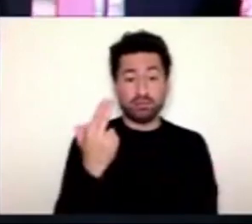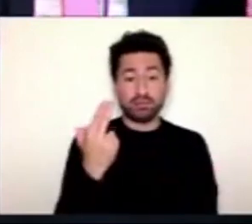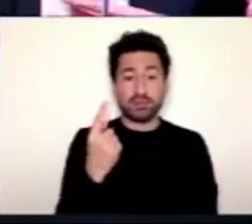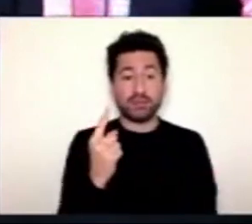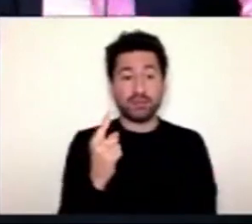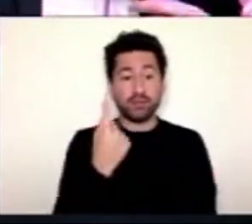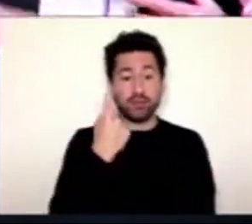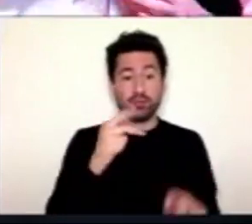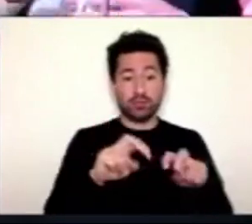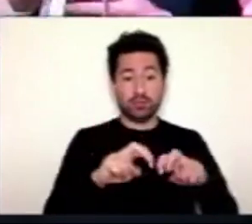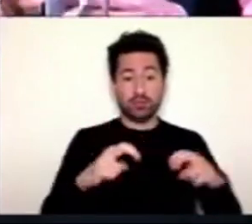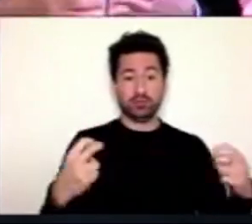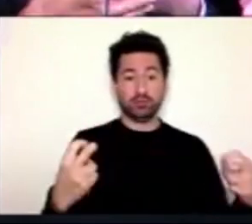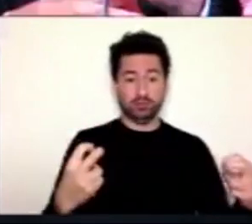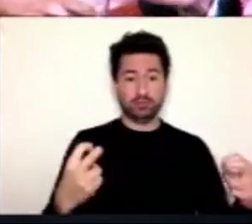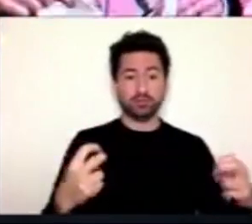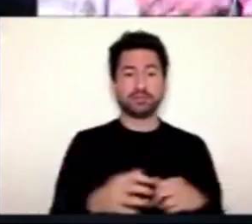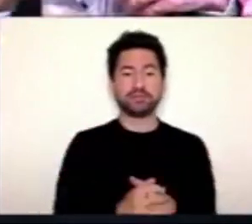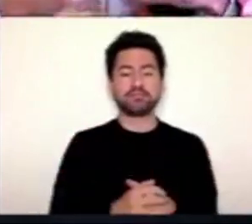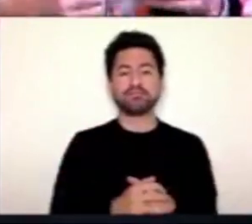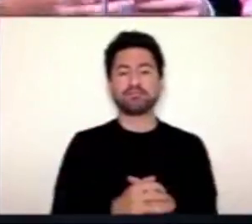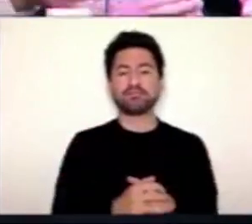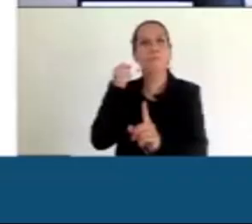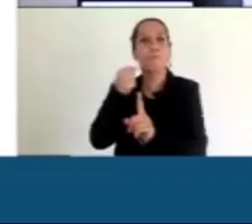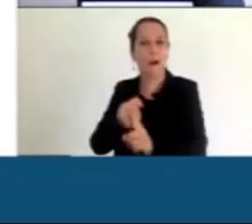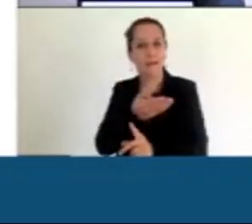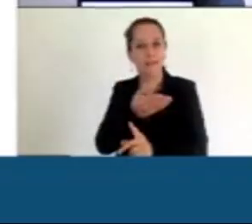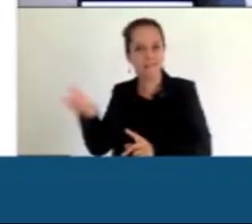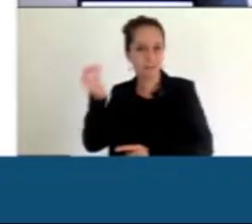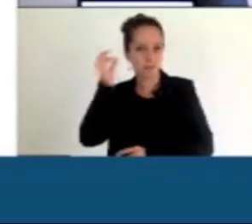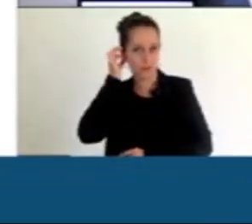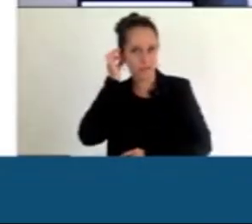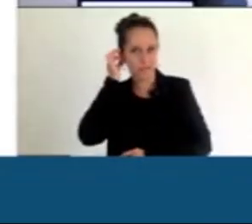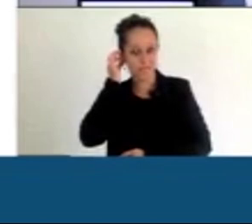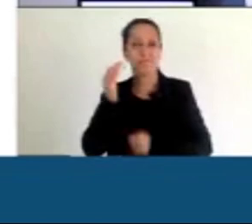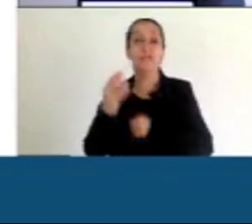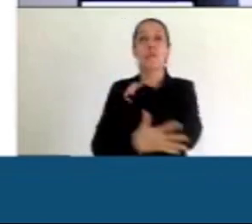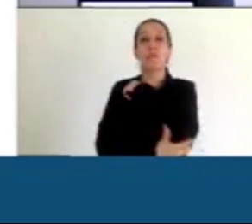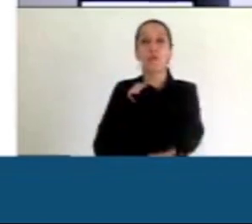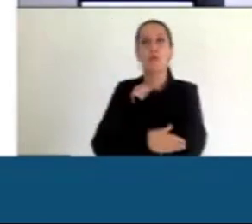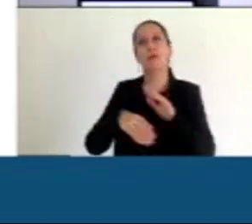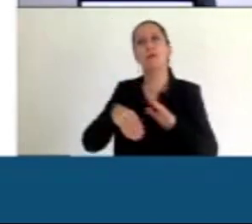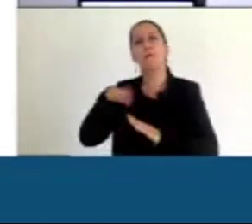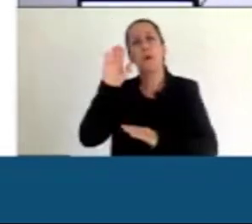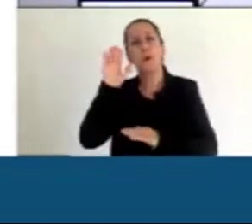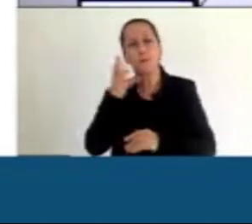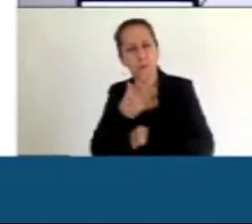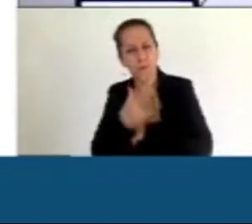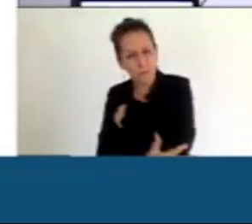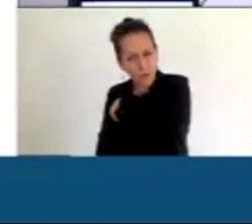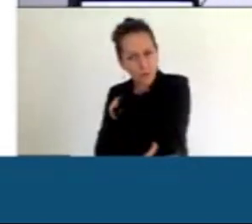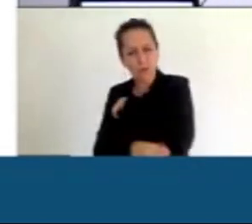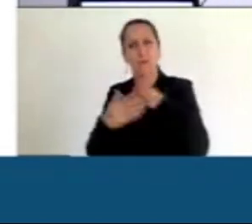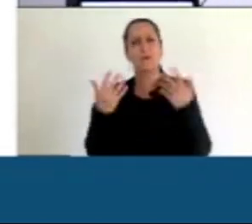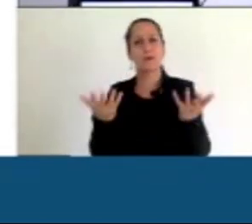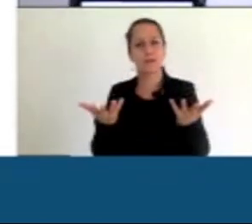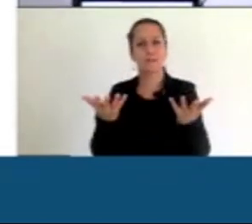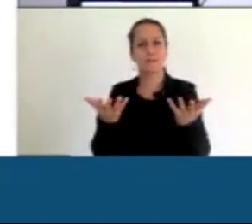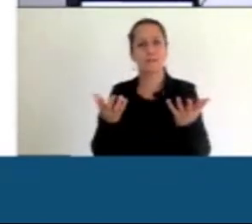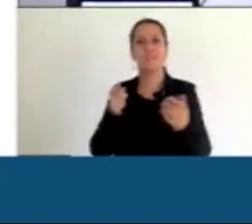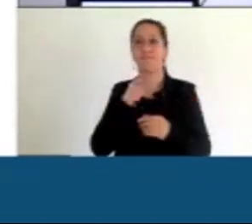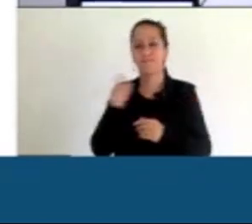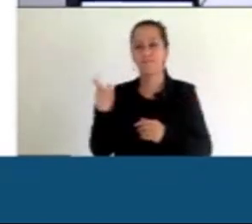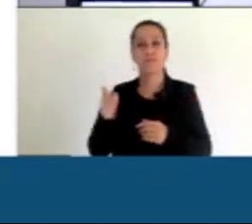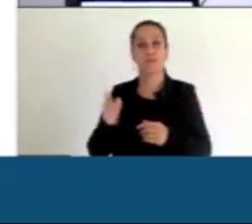a la realidad de cada nación. Y saben qué? Esto tampoco ayuda al multilateralismo. Si uno mira el multilateralismo desde arriba para